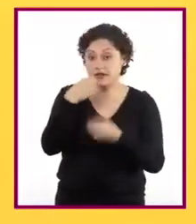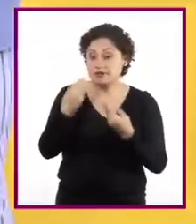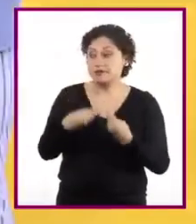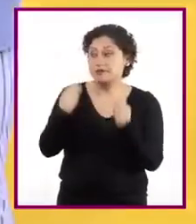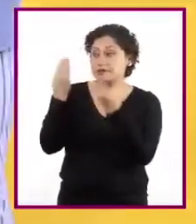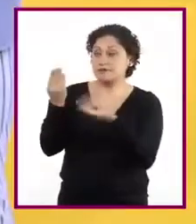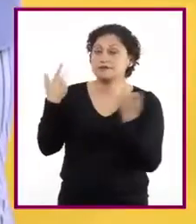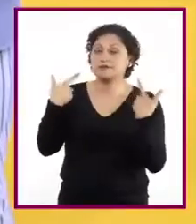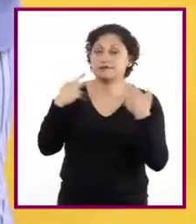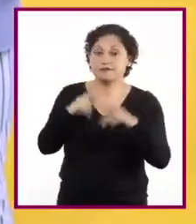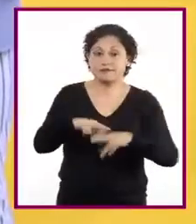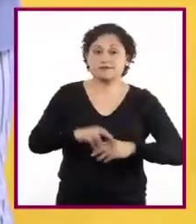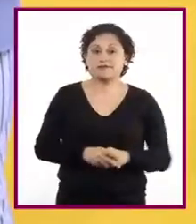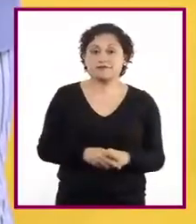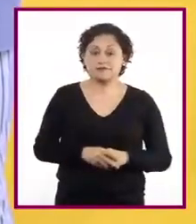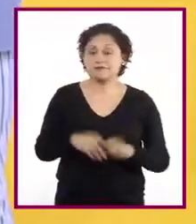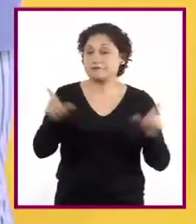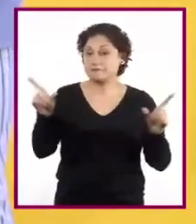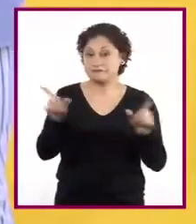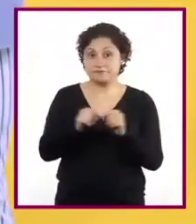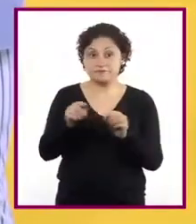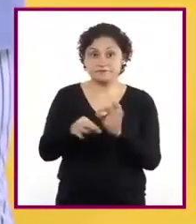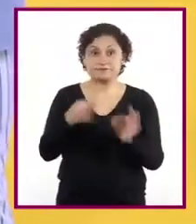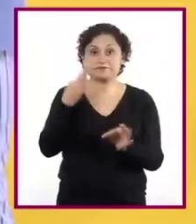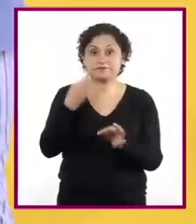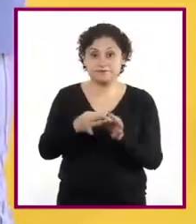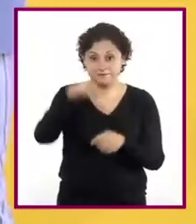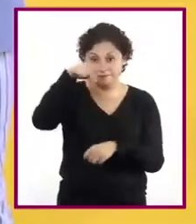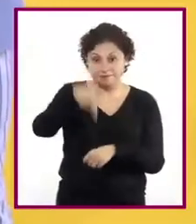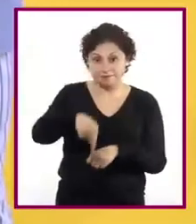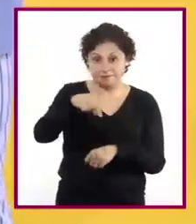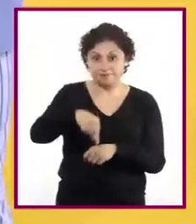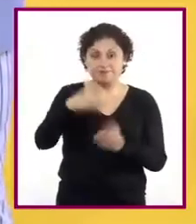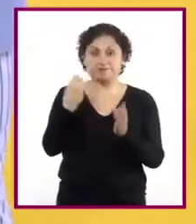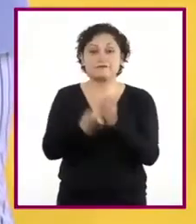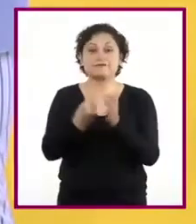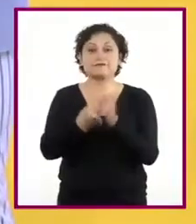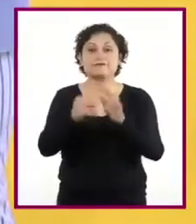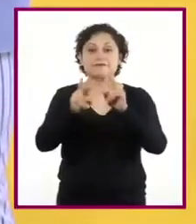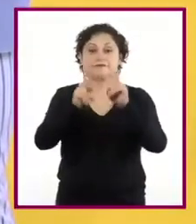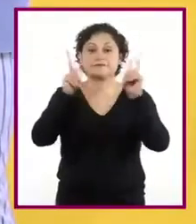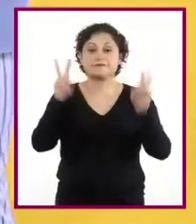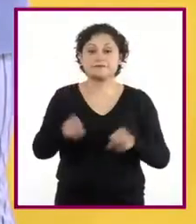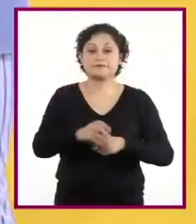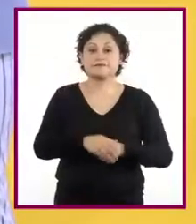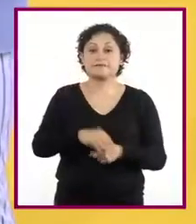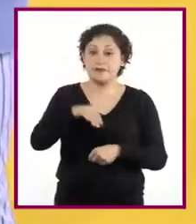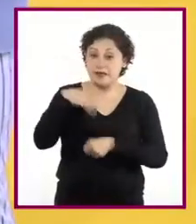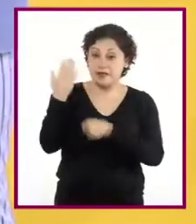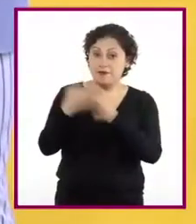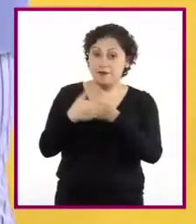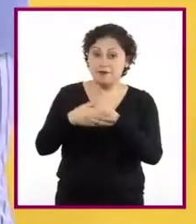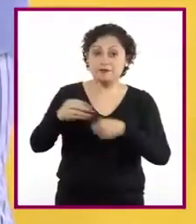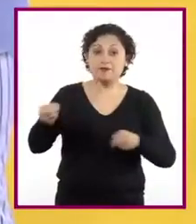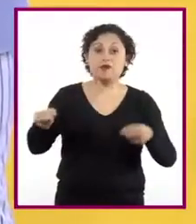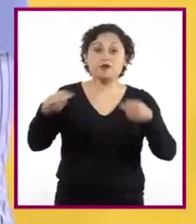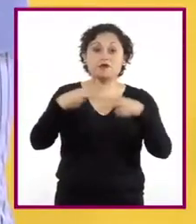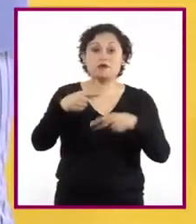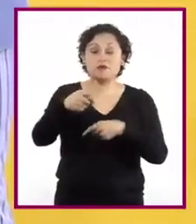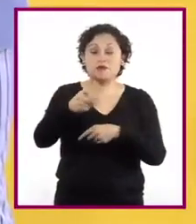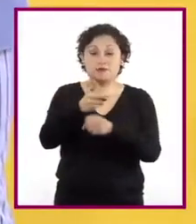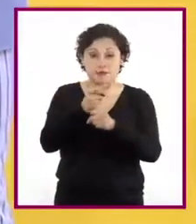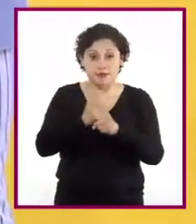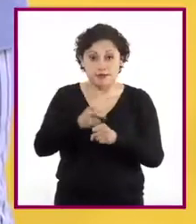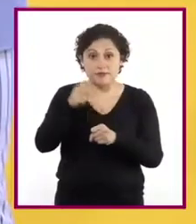docente. Con esto llegamos al final de esta sesión. Mientras nos volvemos a encontrarlas y los invitamos